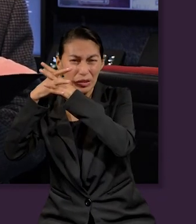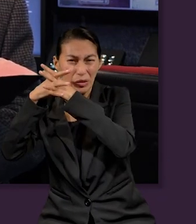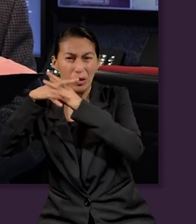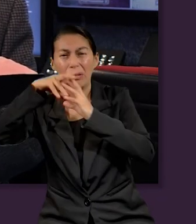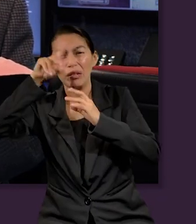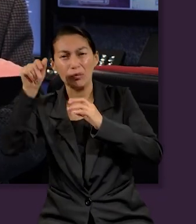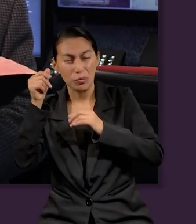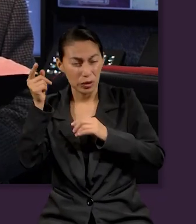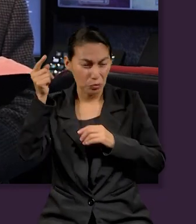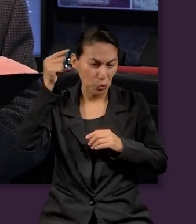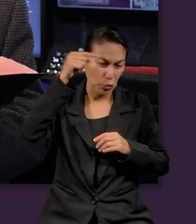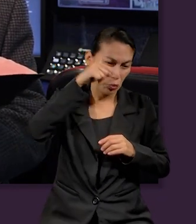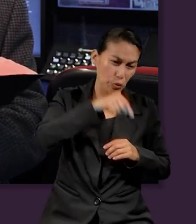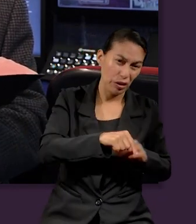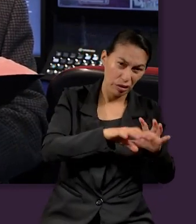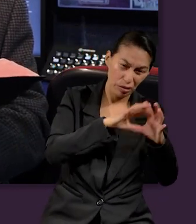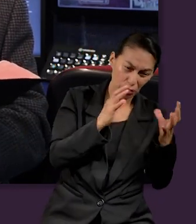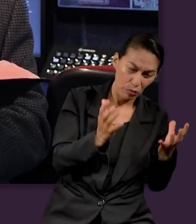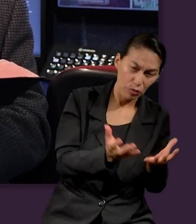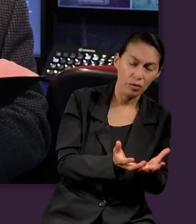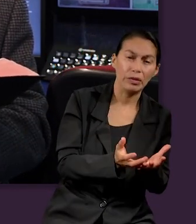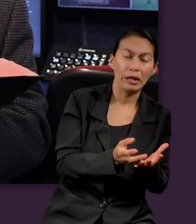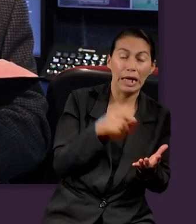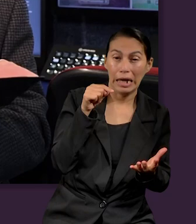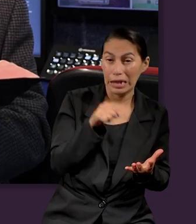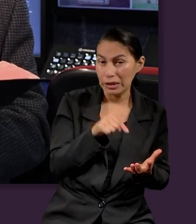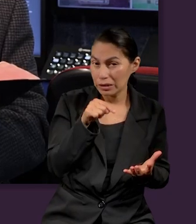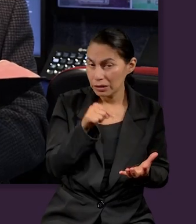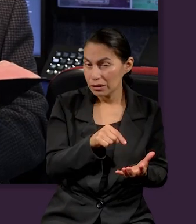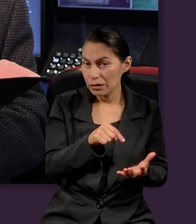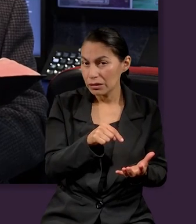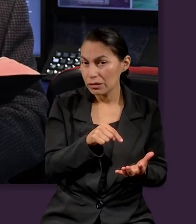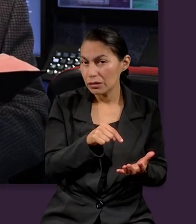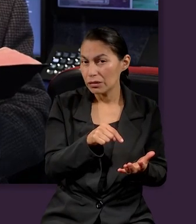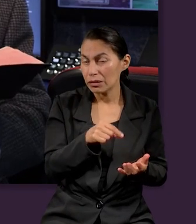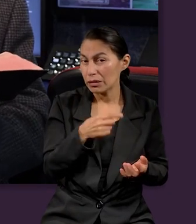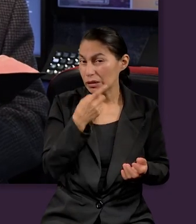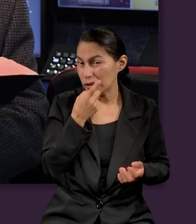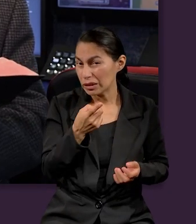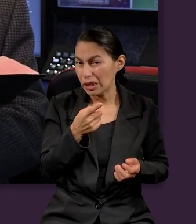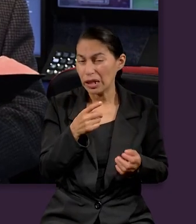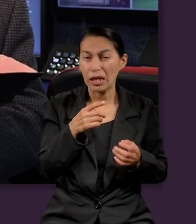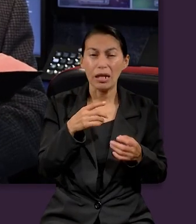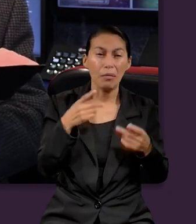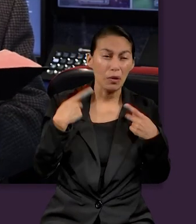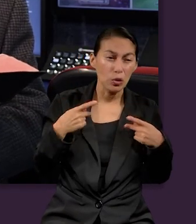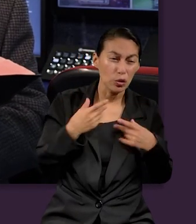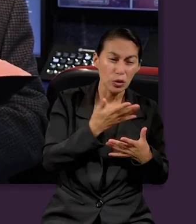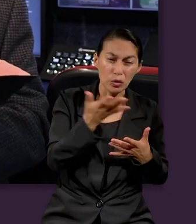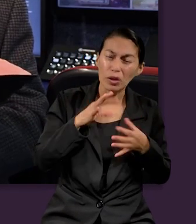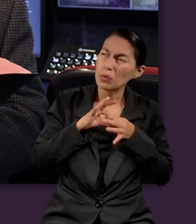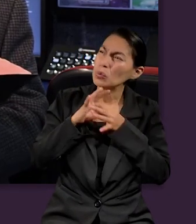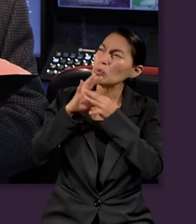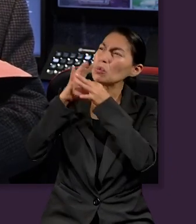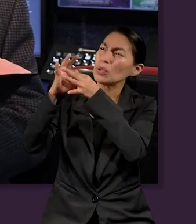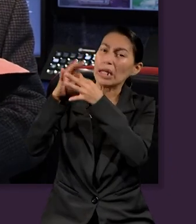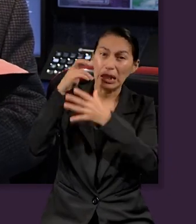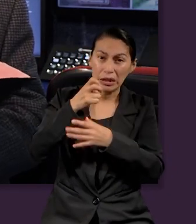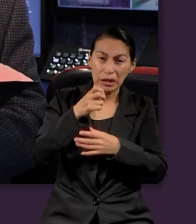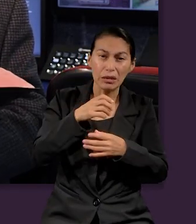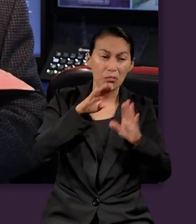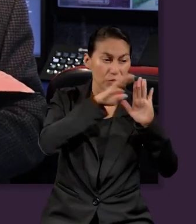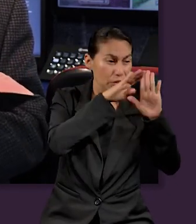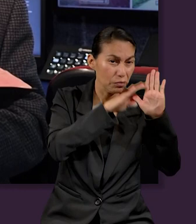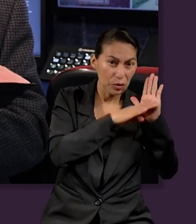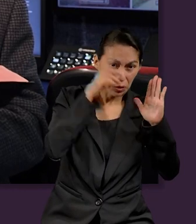en el cielo y luego se trasladó a esta tierra. Aquí se señala que el pueblo de Dios guarda